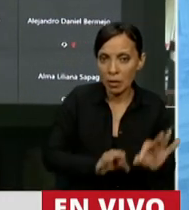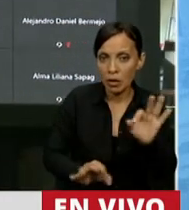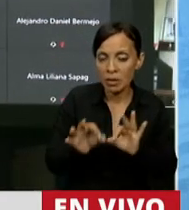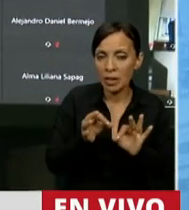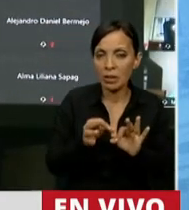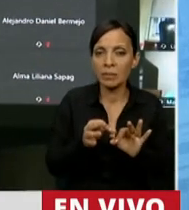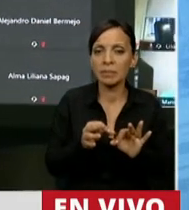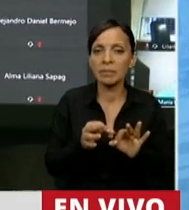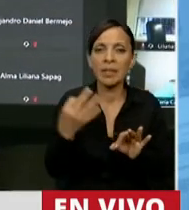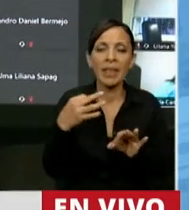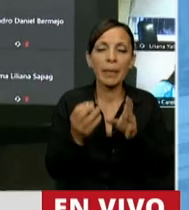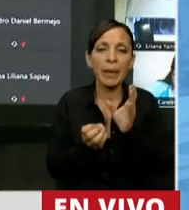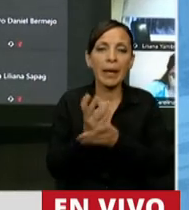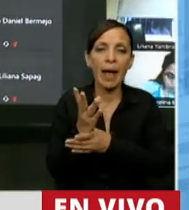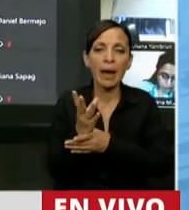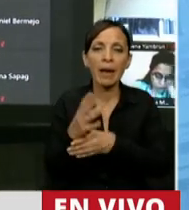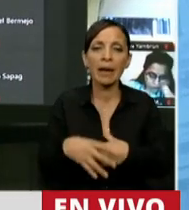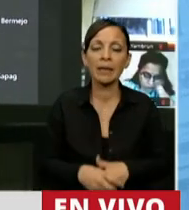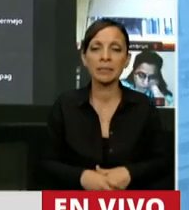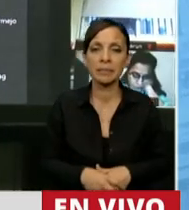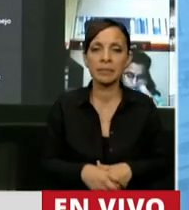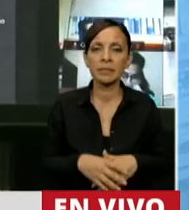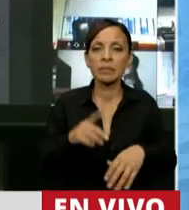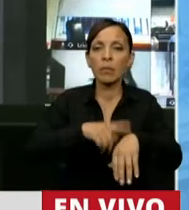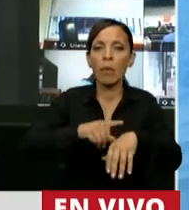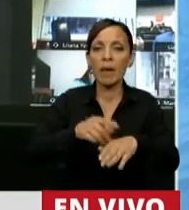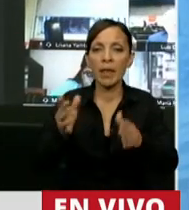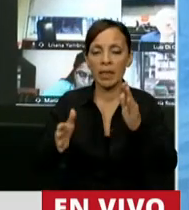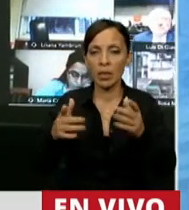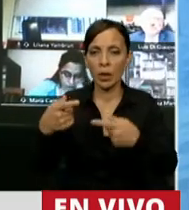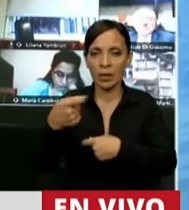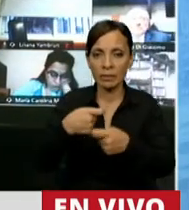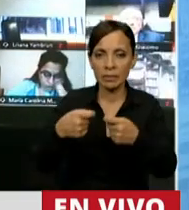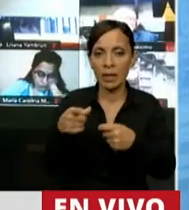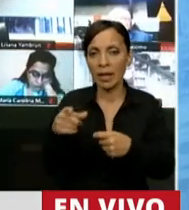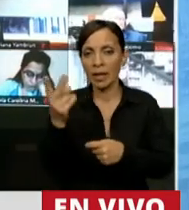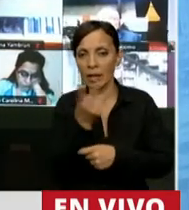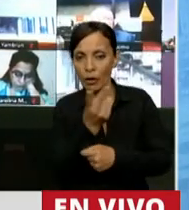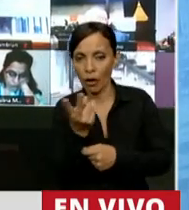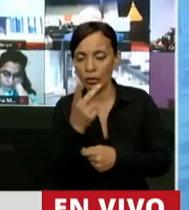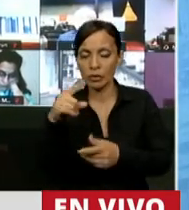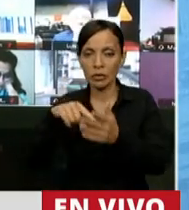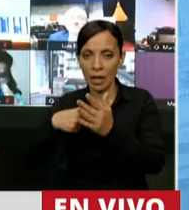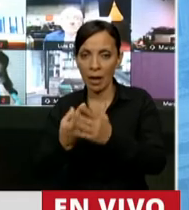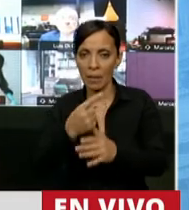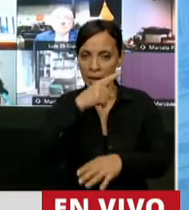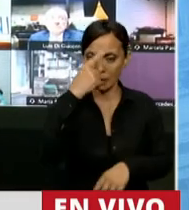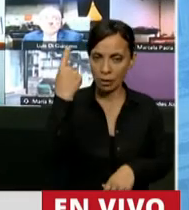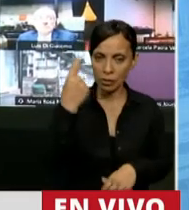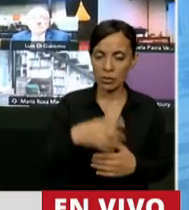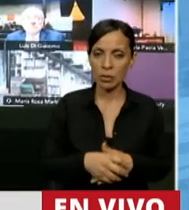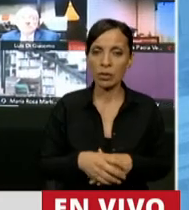que en el mismo se genere una instancia de negociación entre Cava y la Nación que permita